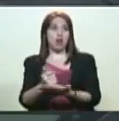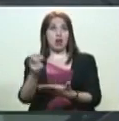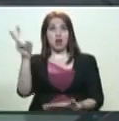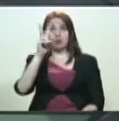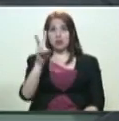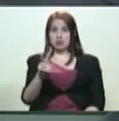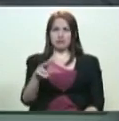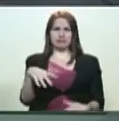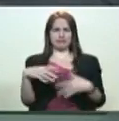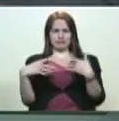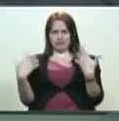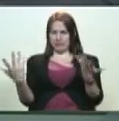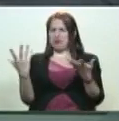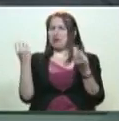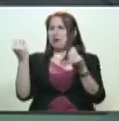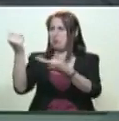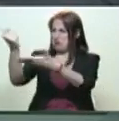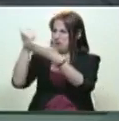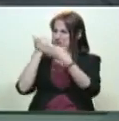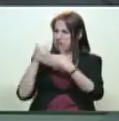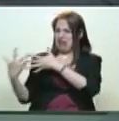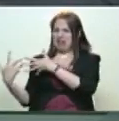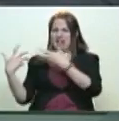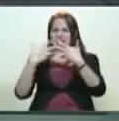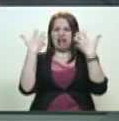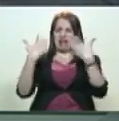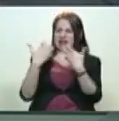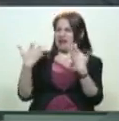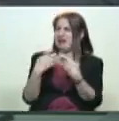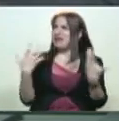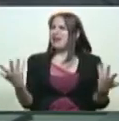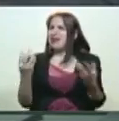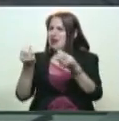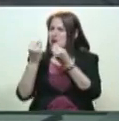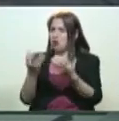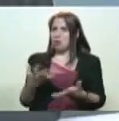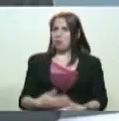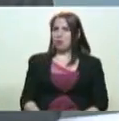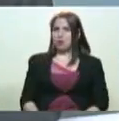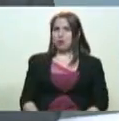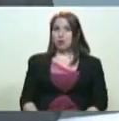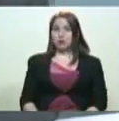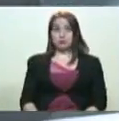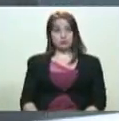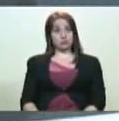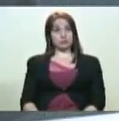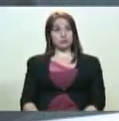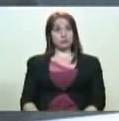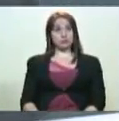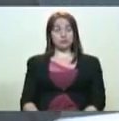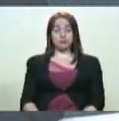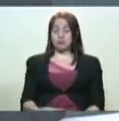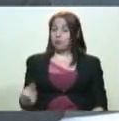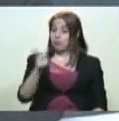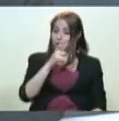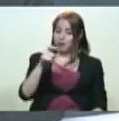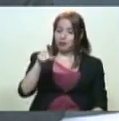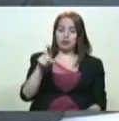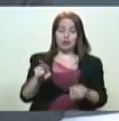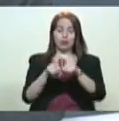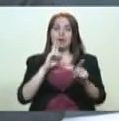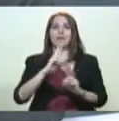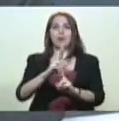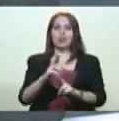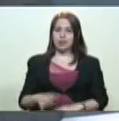¿Qué manera de ayudar cuando se habla de una operación militar? Bueno, tu pregunta contiene la respuesta. Hay